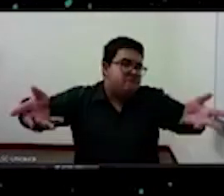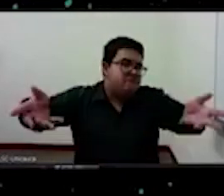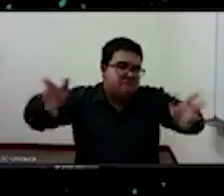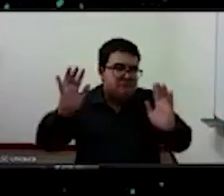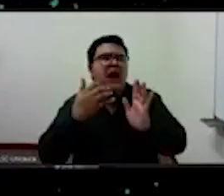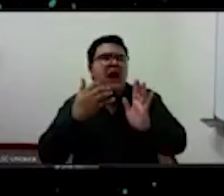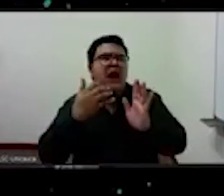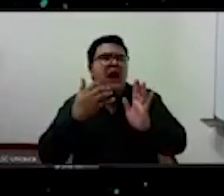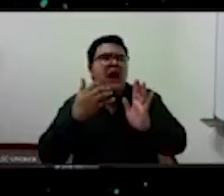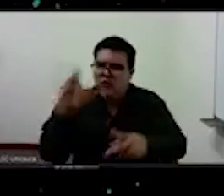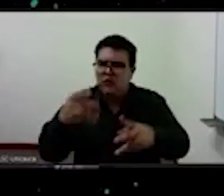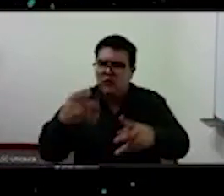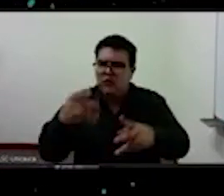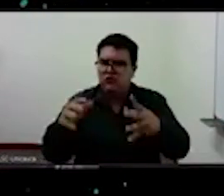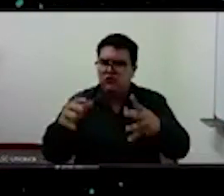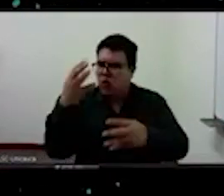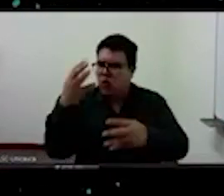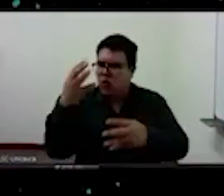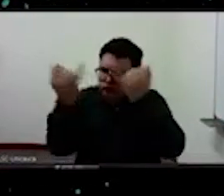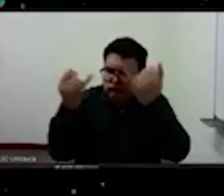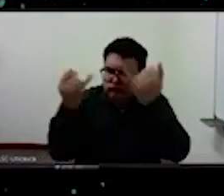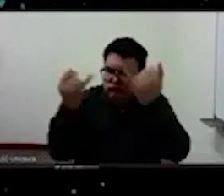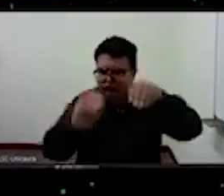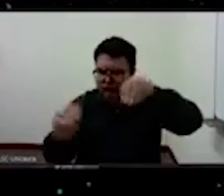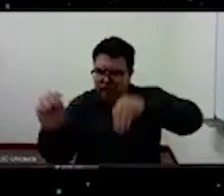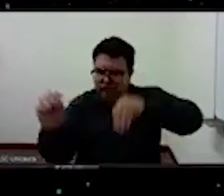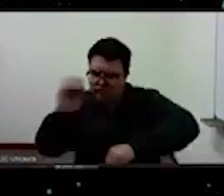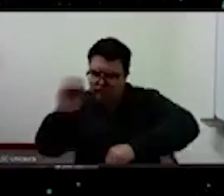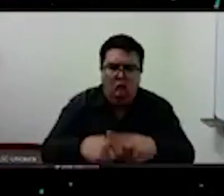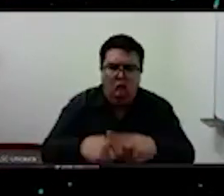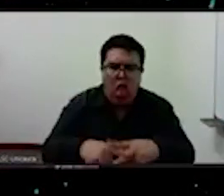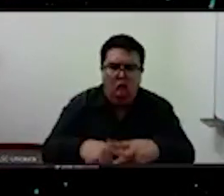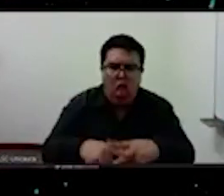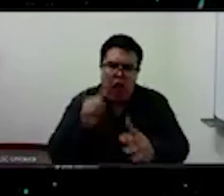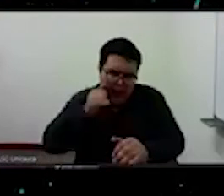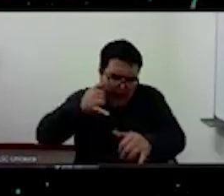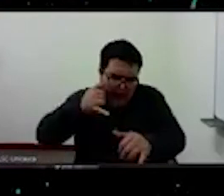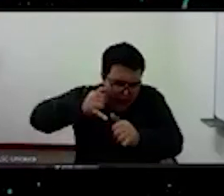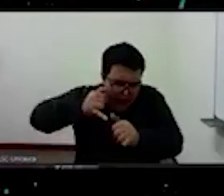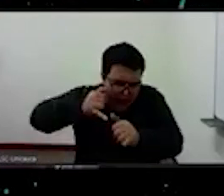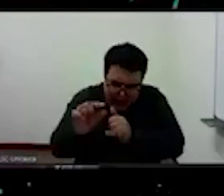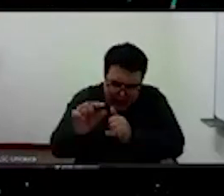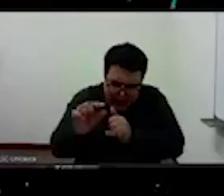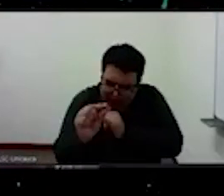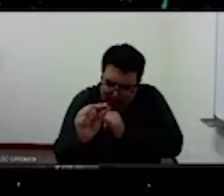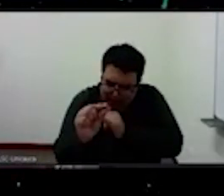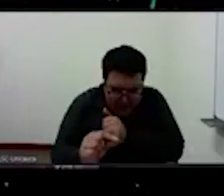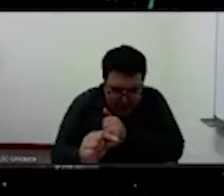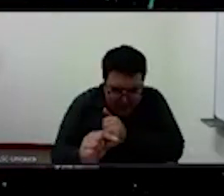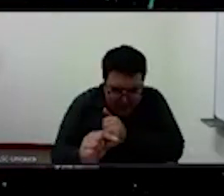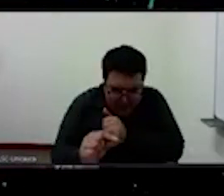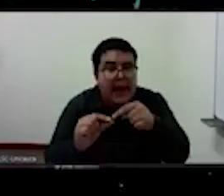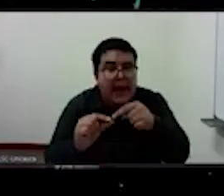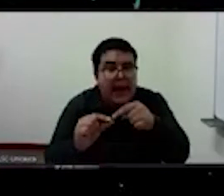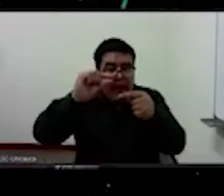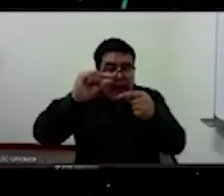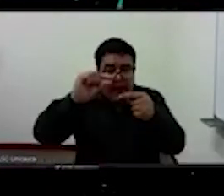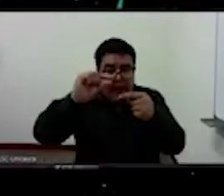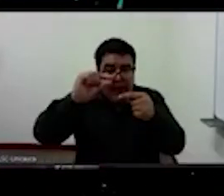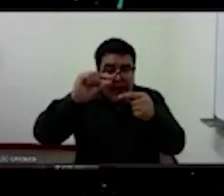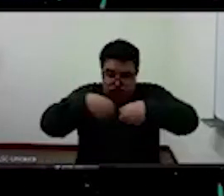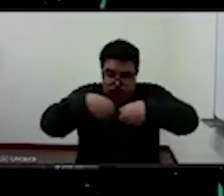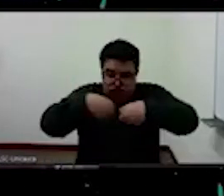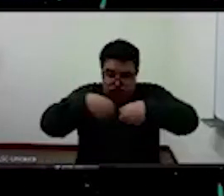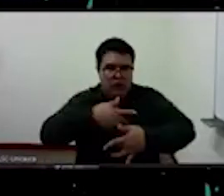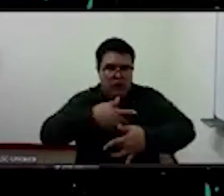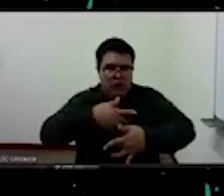herramientas microscópicas que le permiten ver lo que no se puede ver